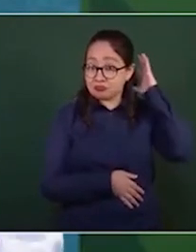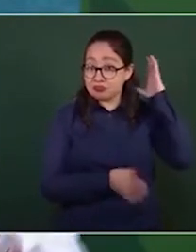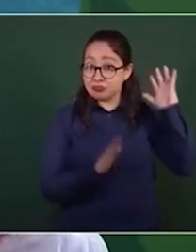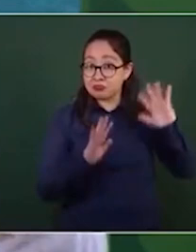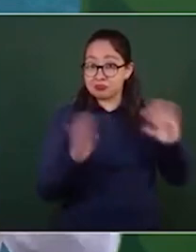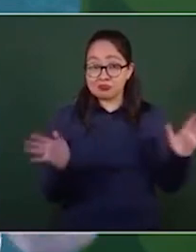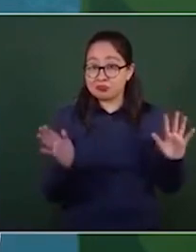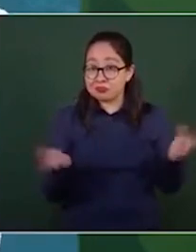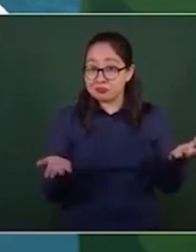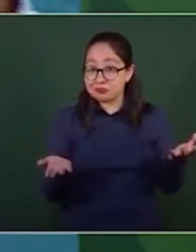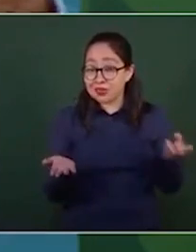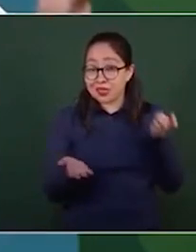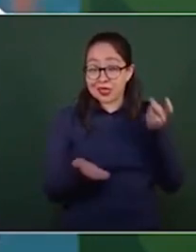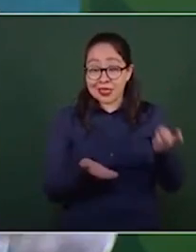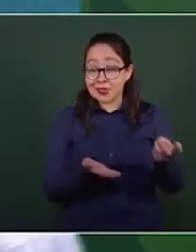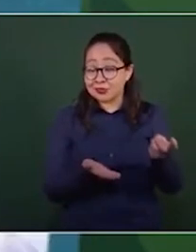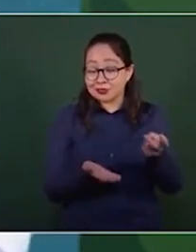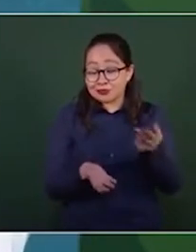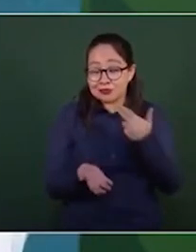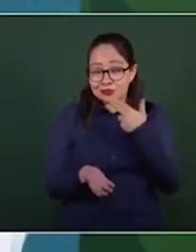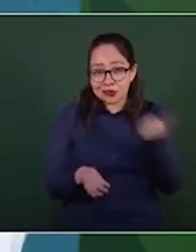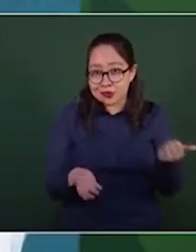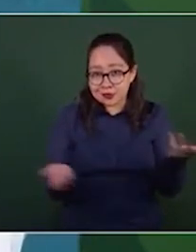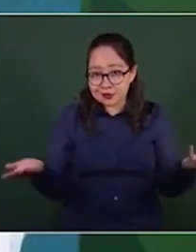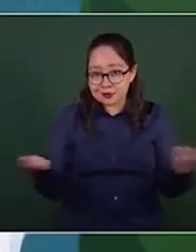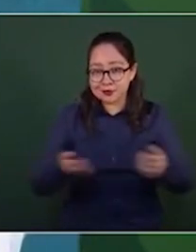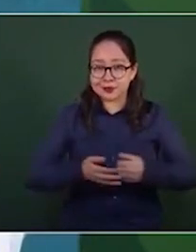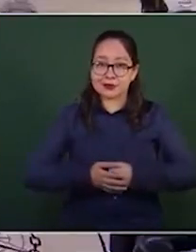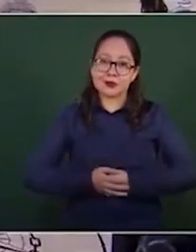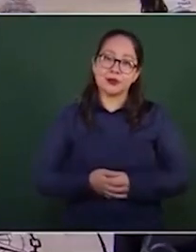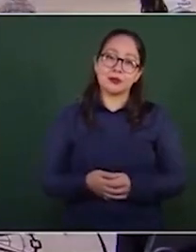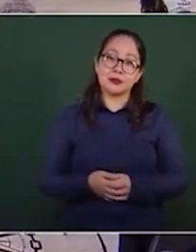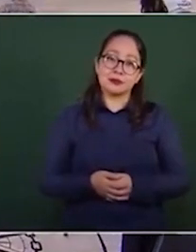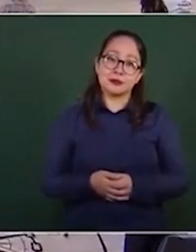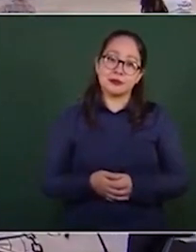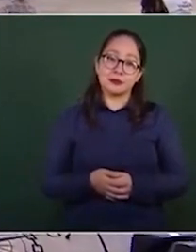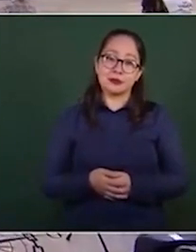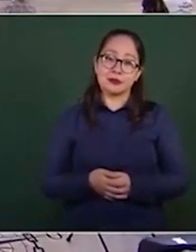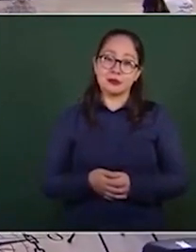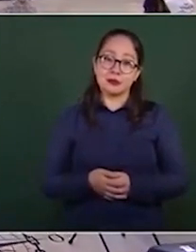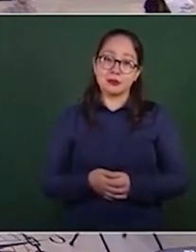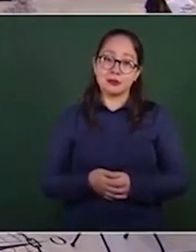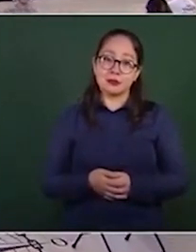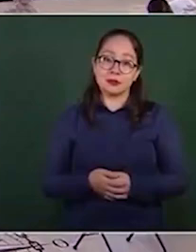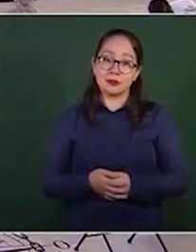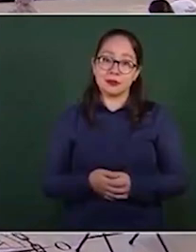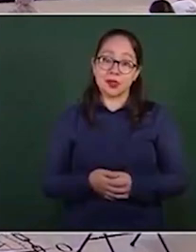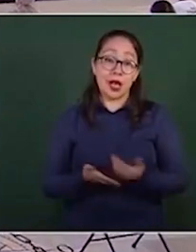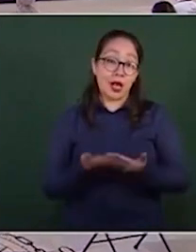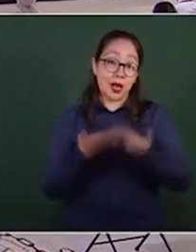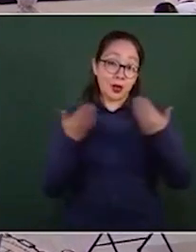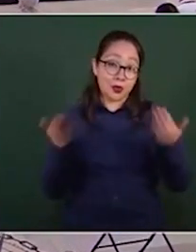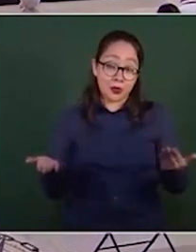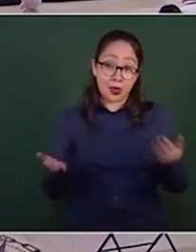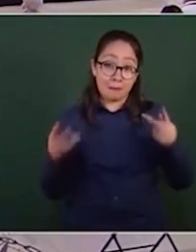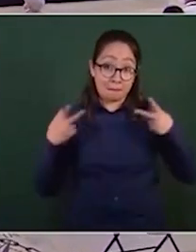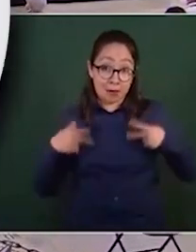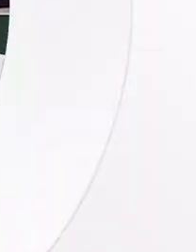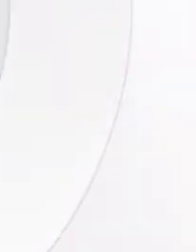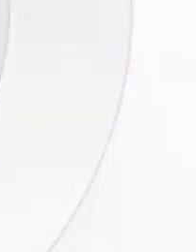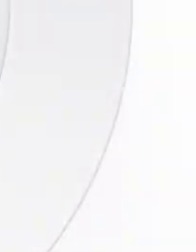ya eso no funciona, ya la gente no cree en eso.